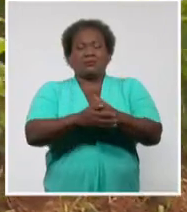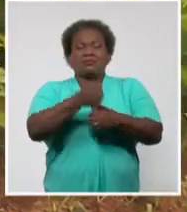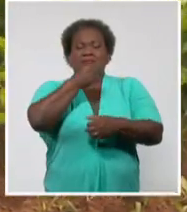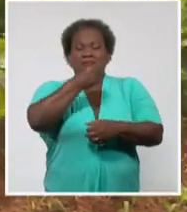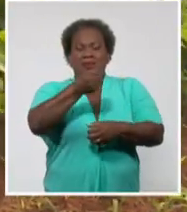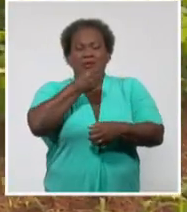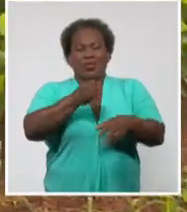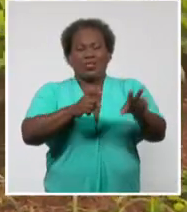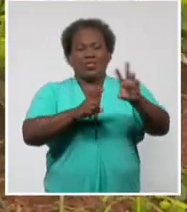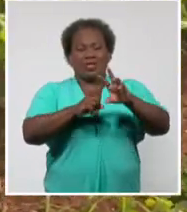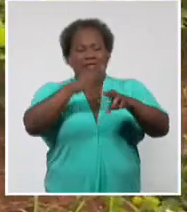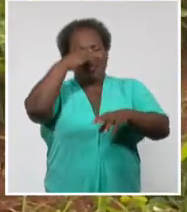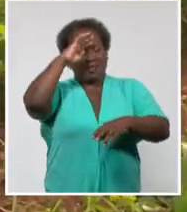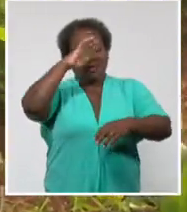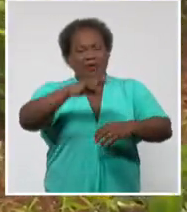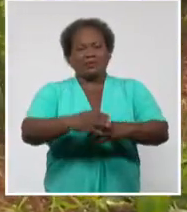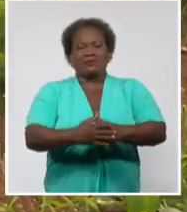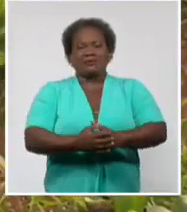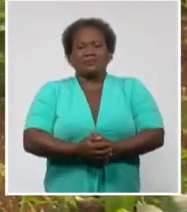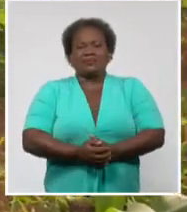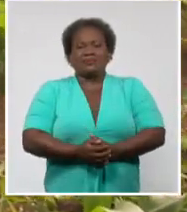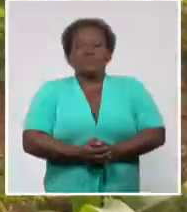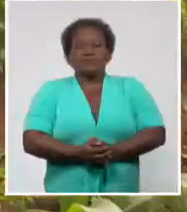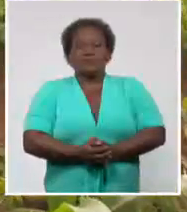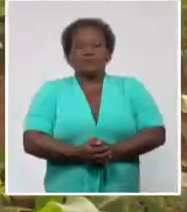Matanzas, Mayer Hernández, Sistema Informativo de la Televisión.